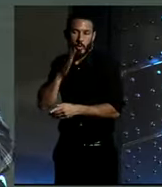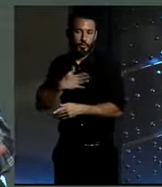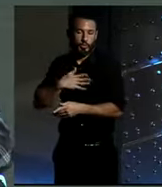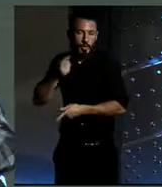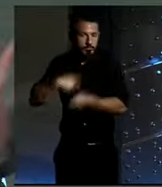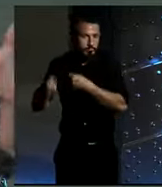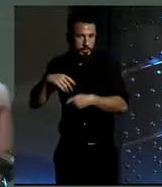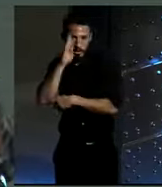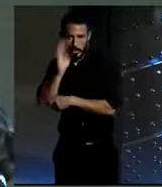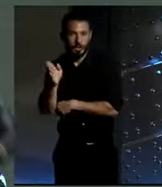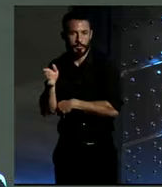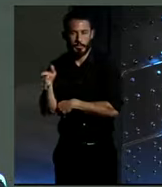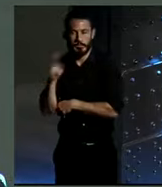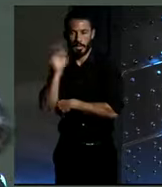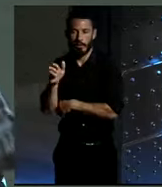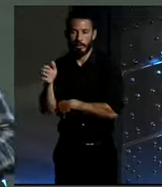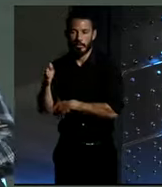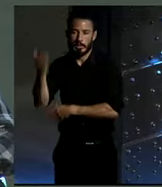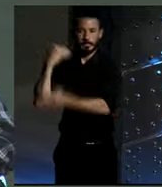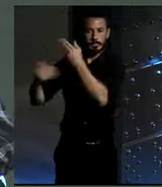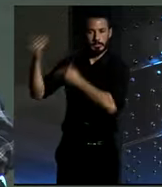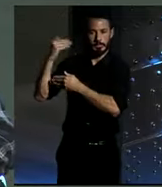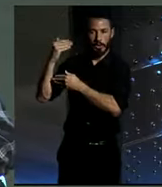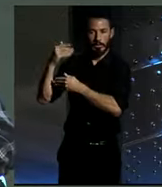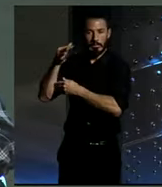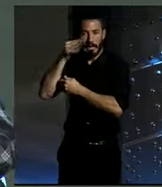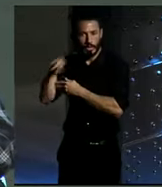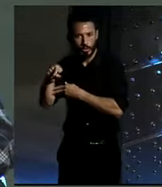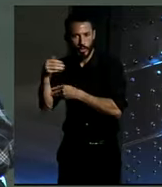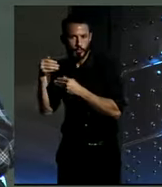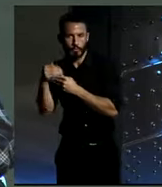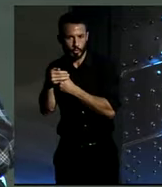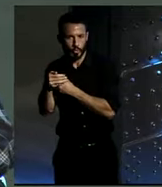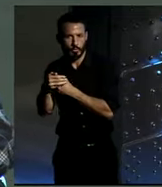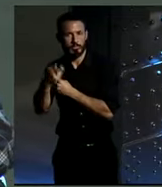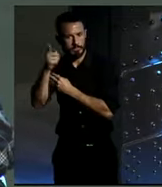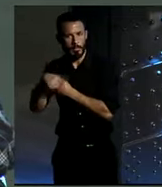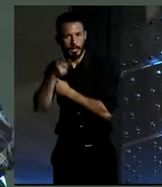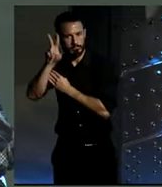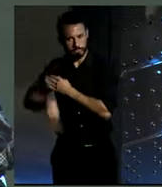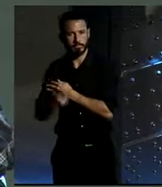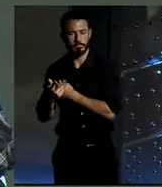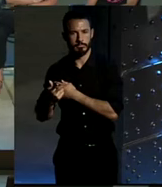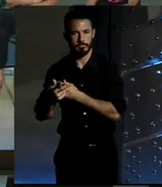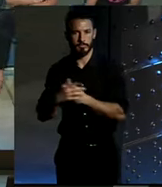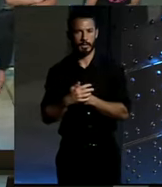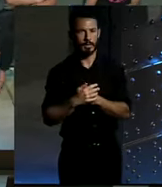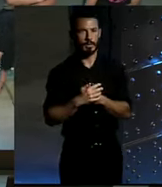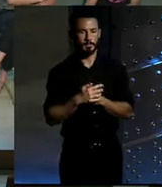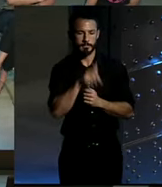Y eso que es algo del pasado, curiosamente también es el futuro, ¿sabes? Martianos, estáis muy callados.